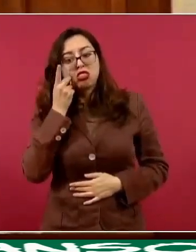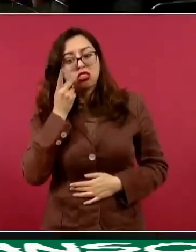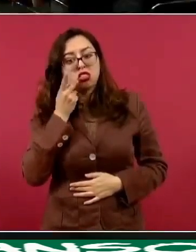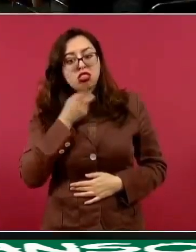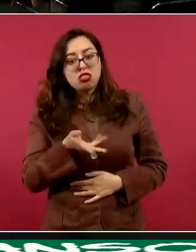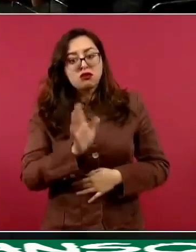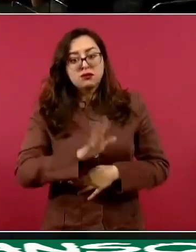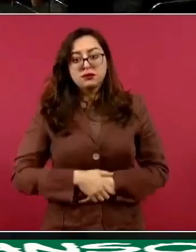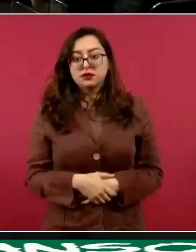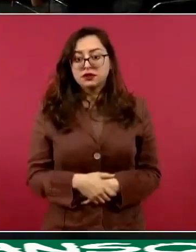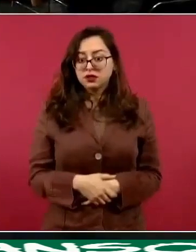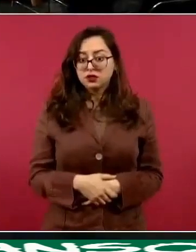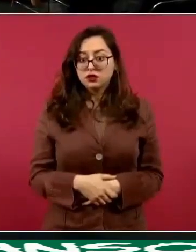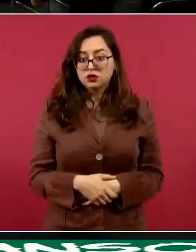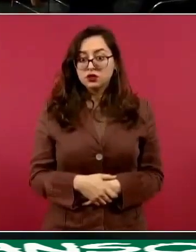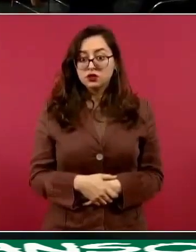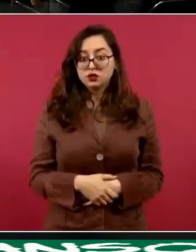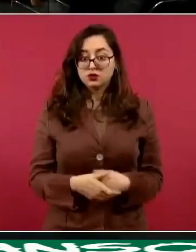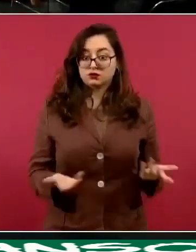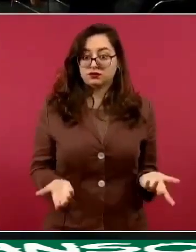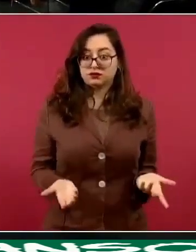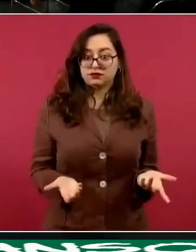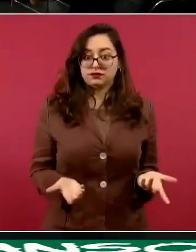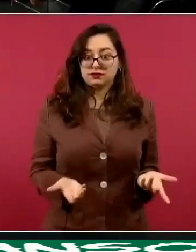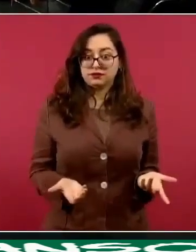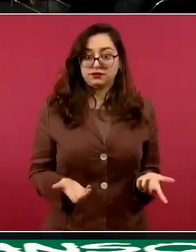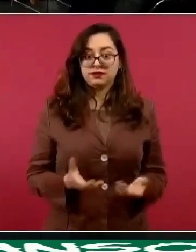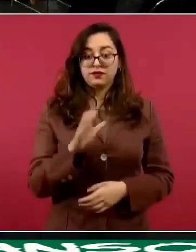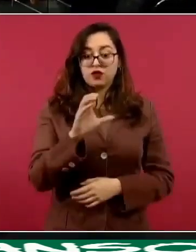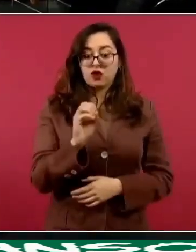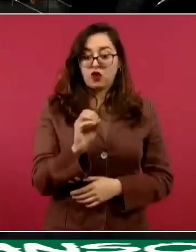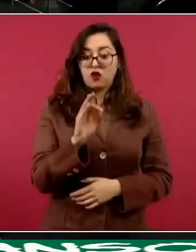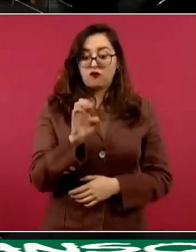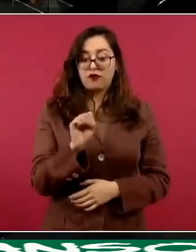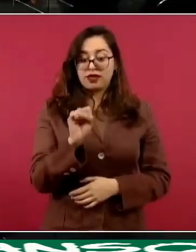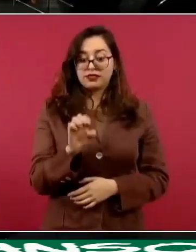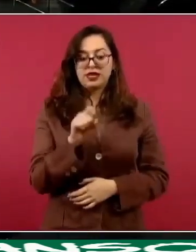que el Cofese lo crearon para que no haya monopolios,